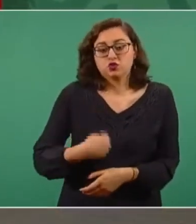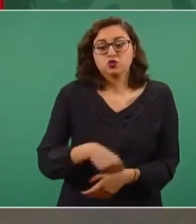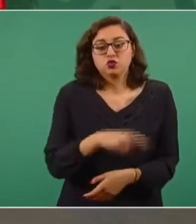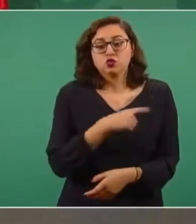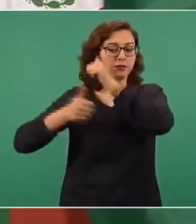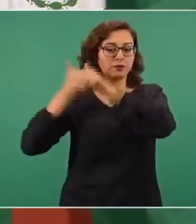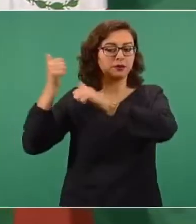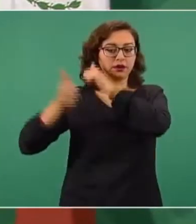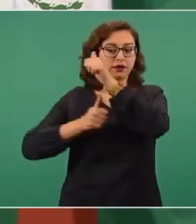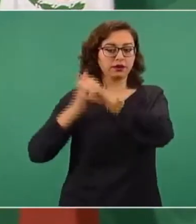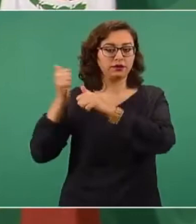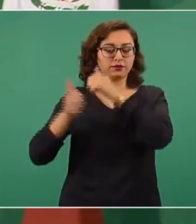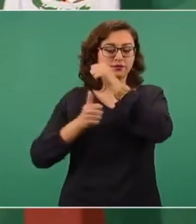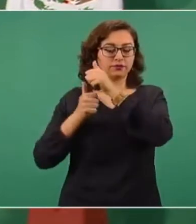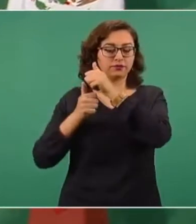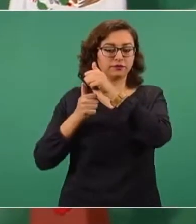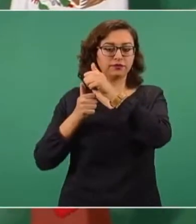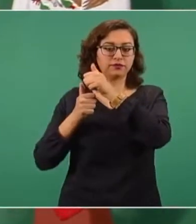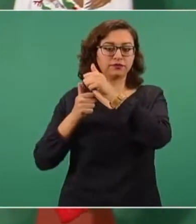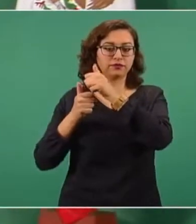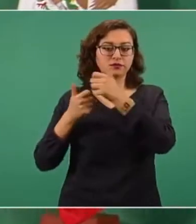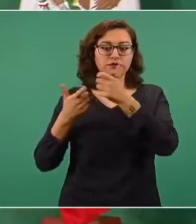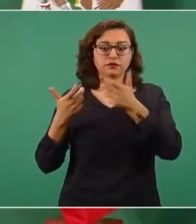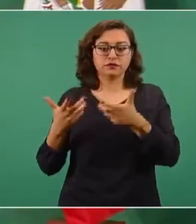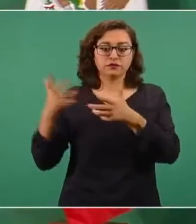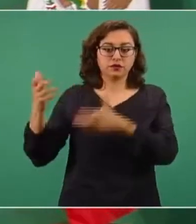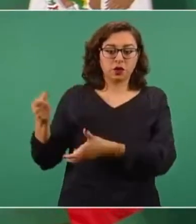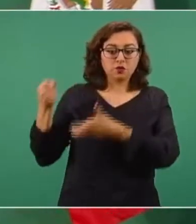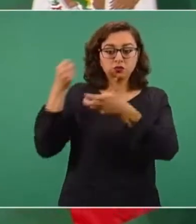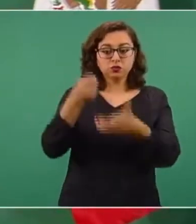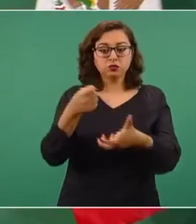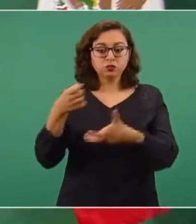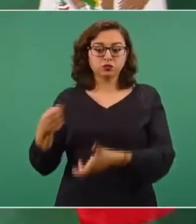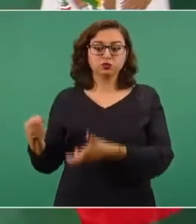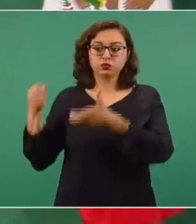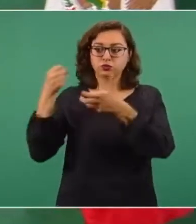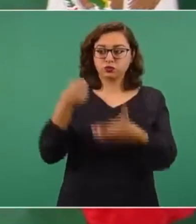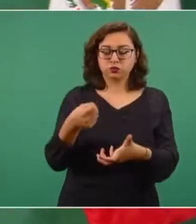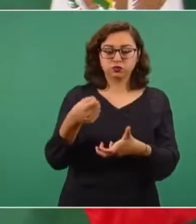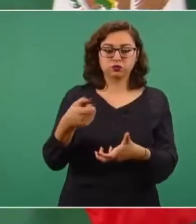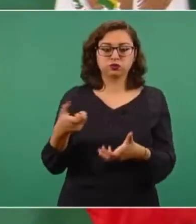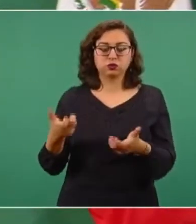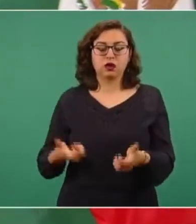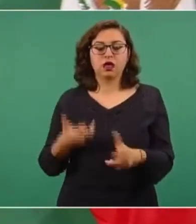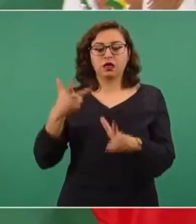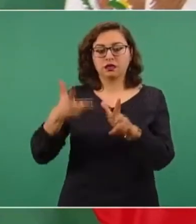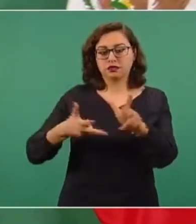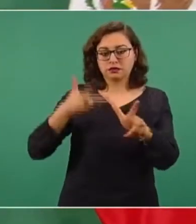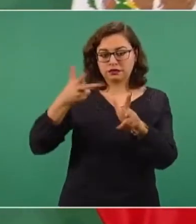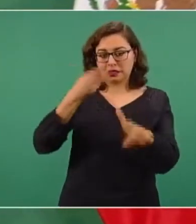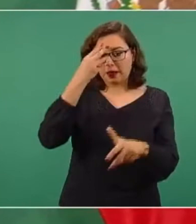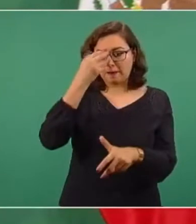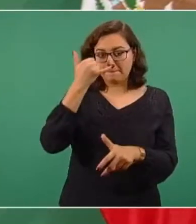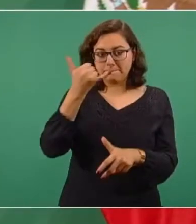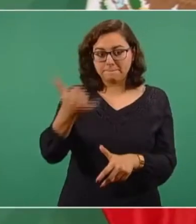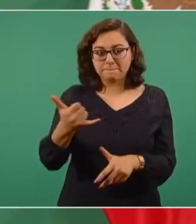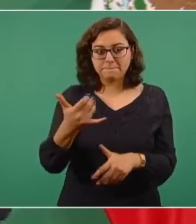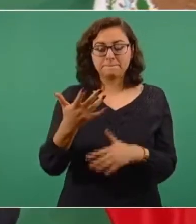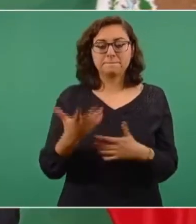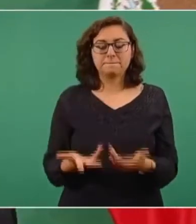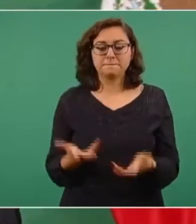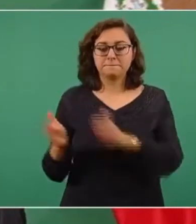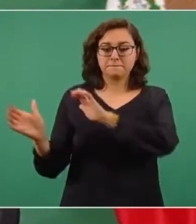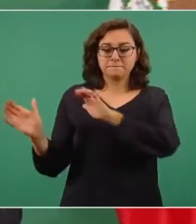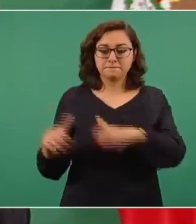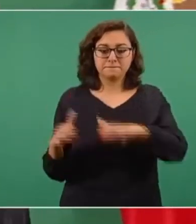el sureste por las inversiones que se están haciendo, el Tren Maya, se están creando